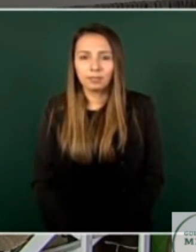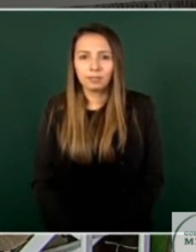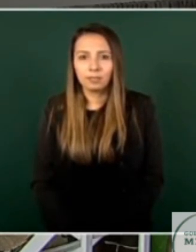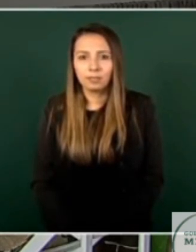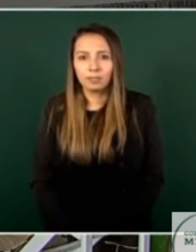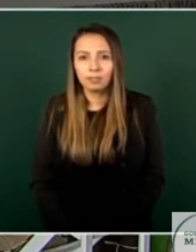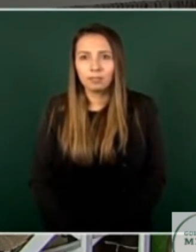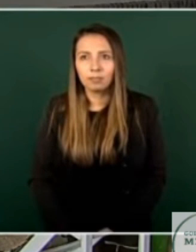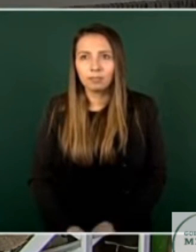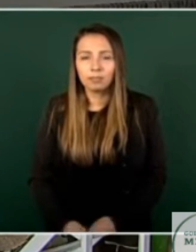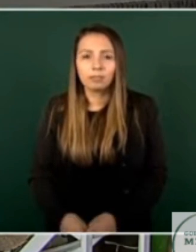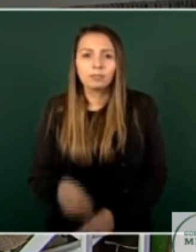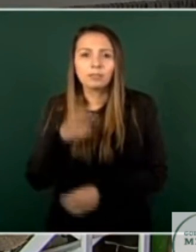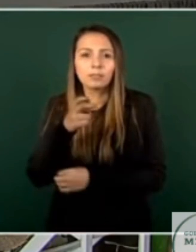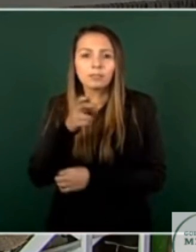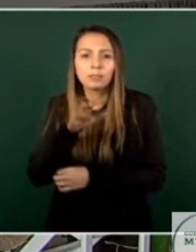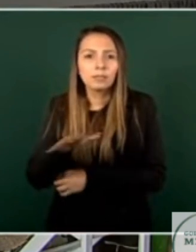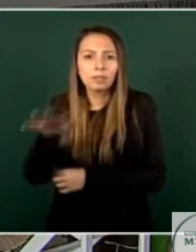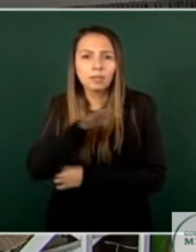entonces